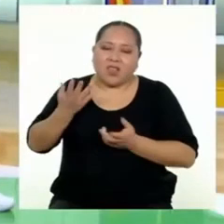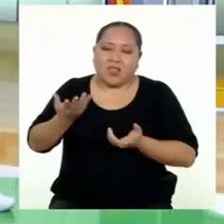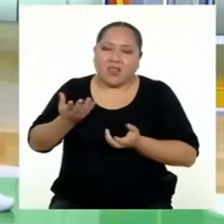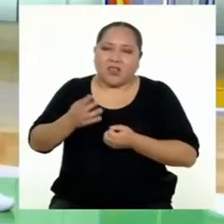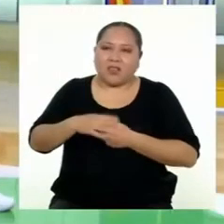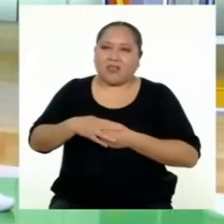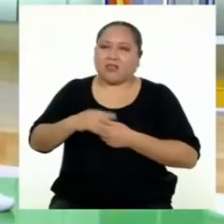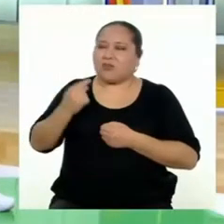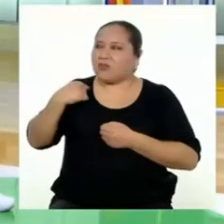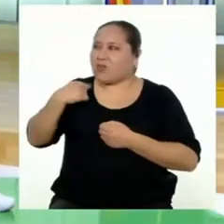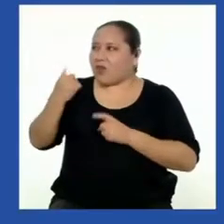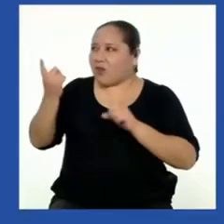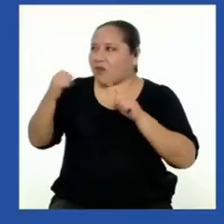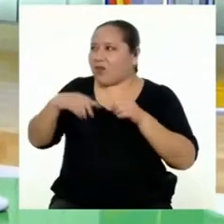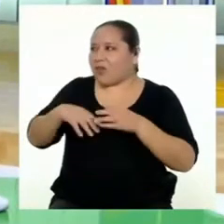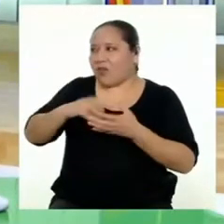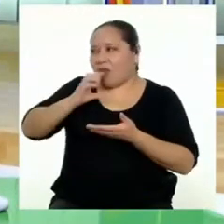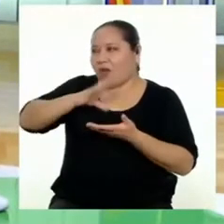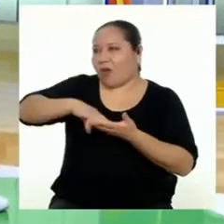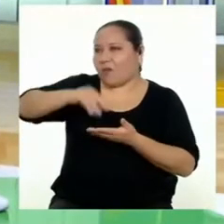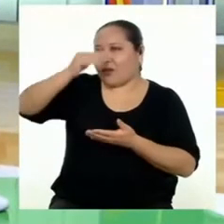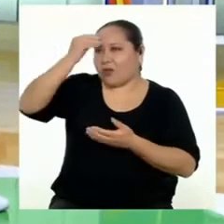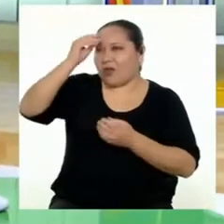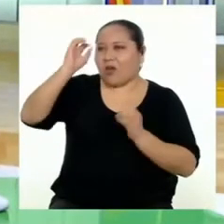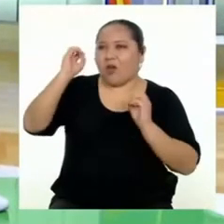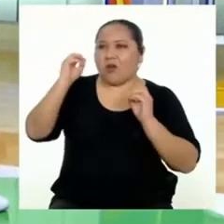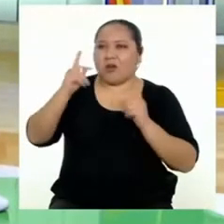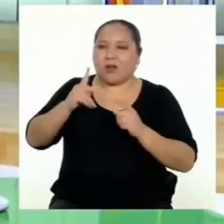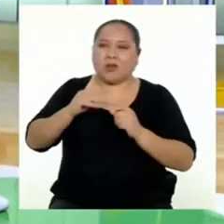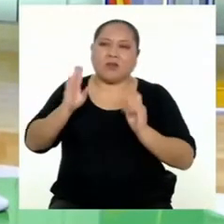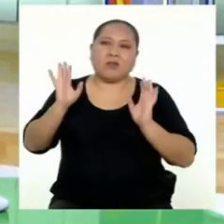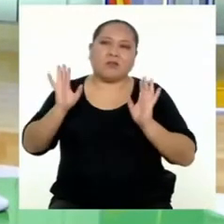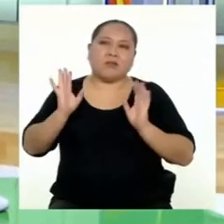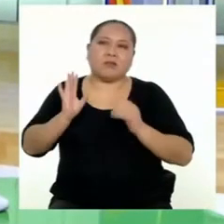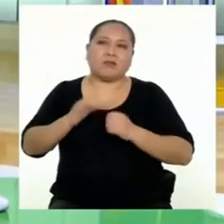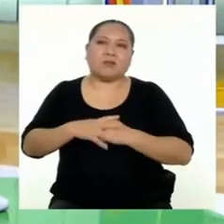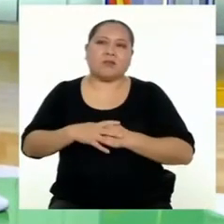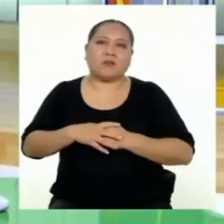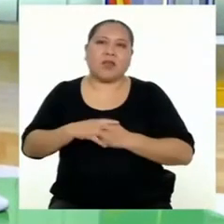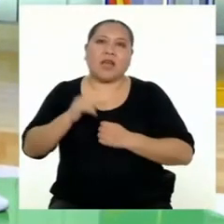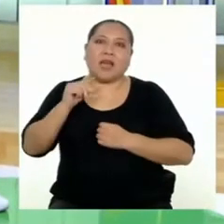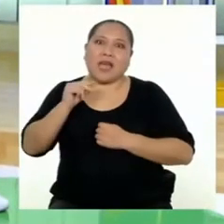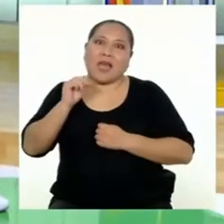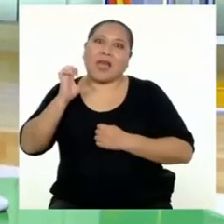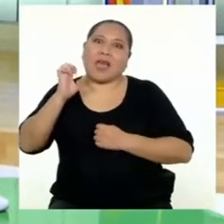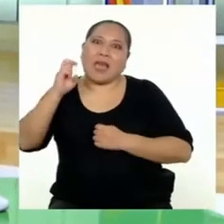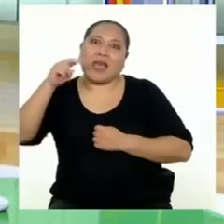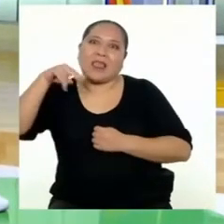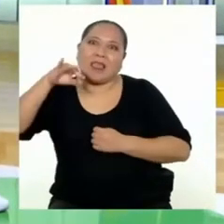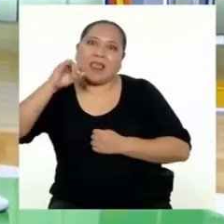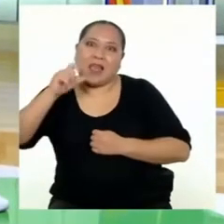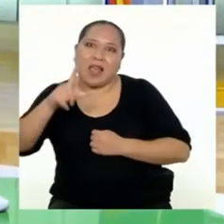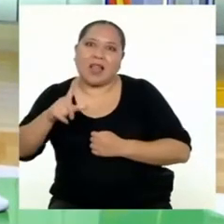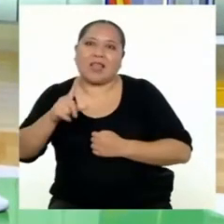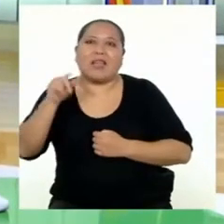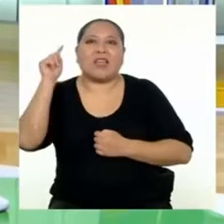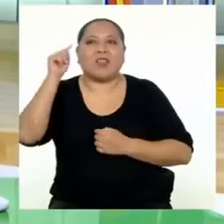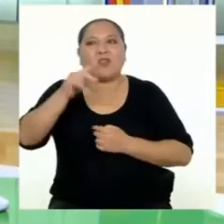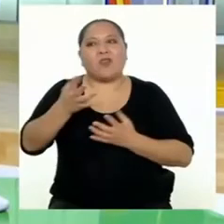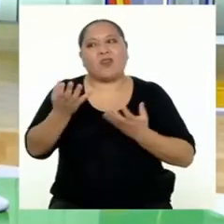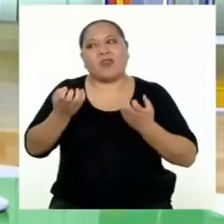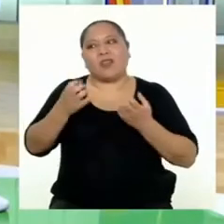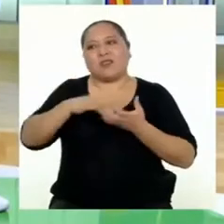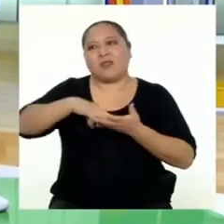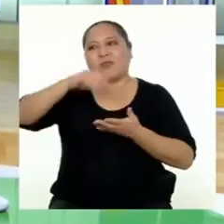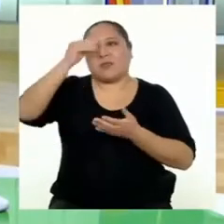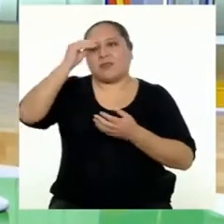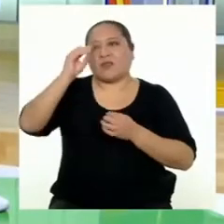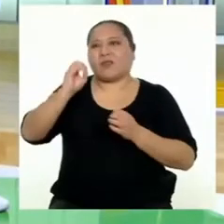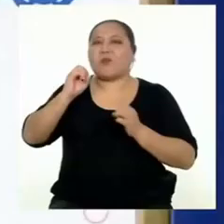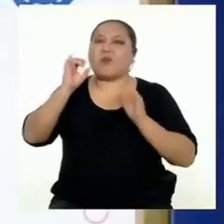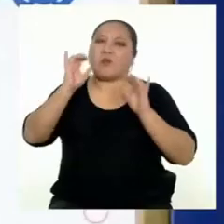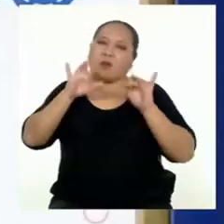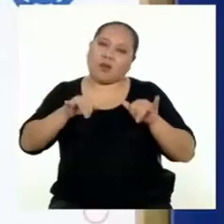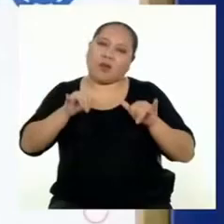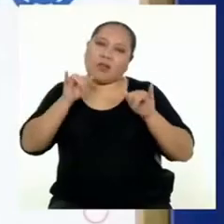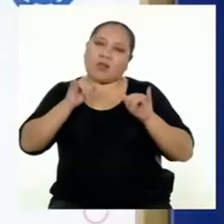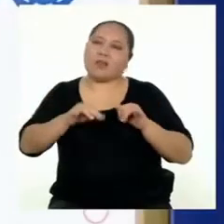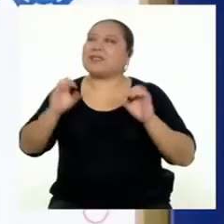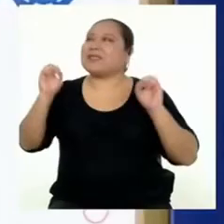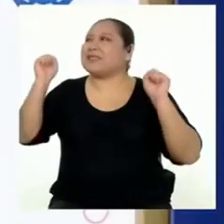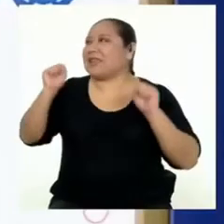venido? ¡Aprender, pues! Bueno, genio, me parece genial que quieras aprender. Puedes quedarte. ¡Oh, sí!